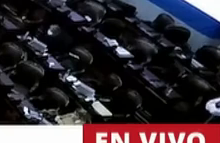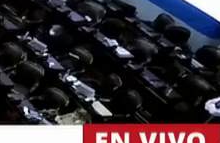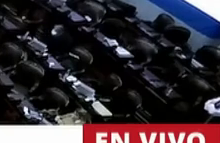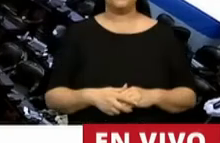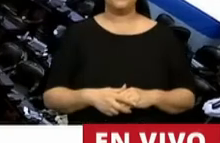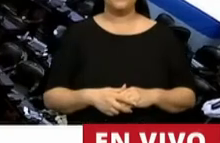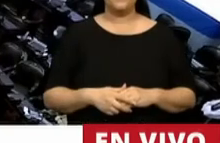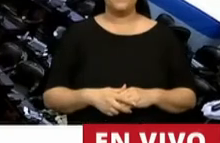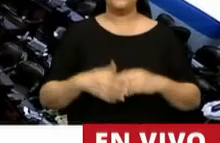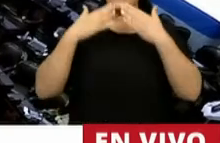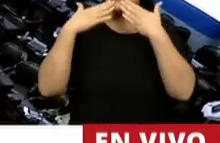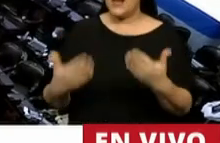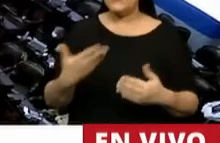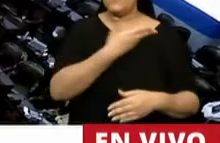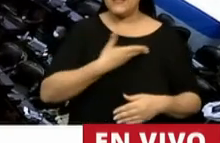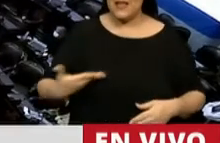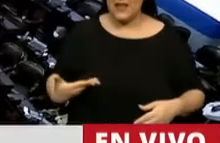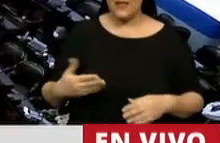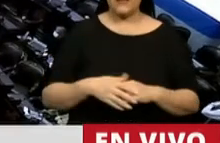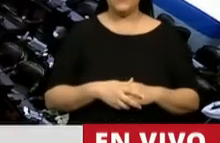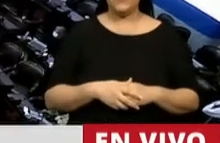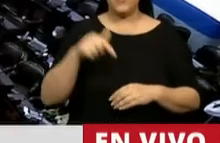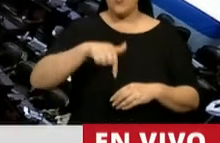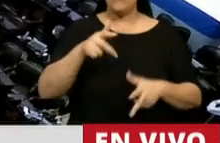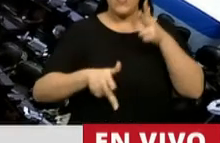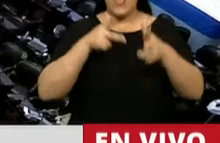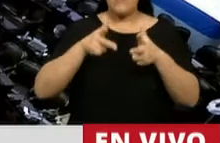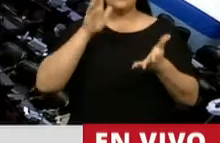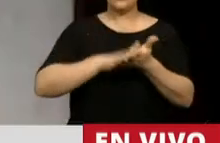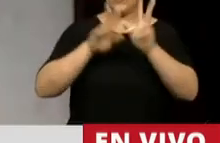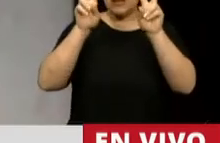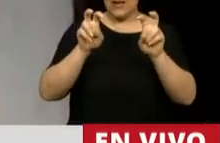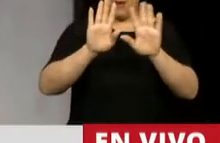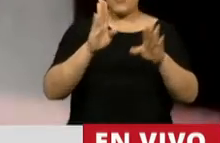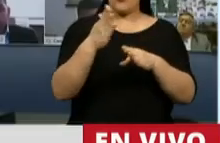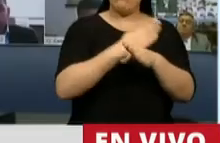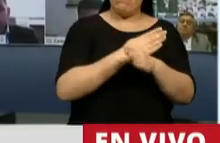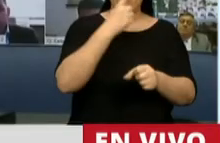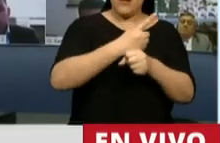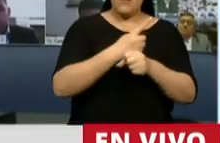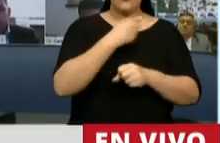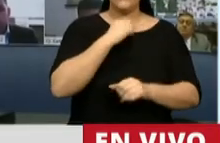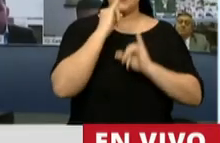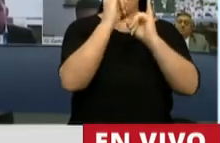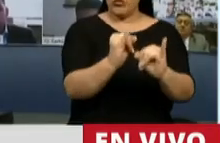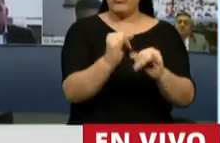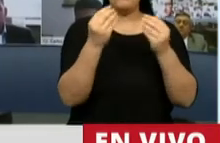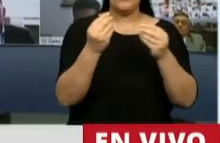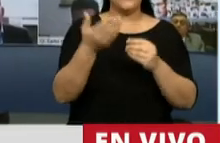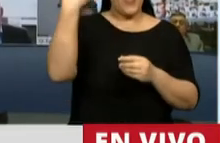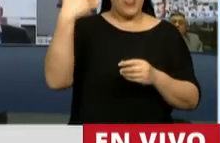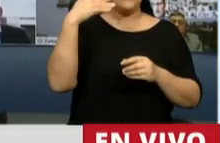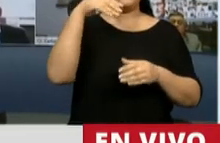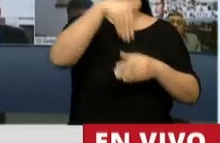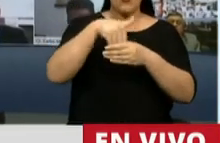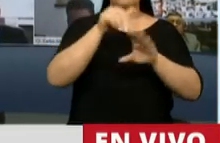Gracias, señor presidente. Antes de referirme al tema en cuestión, quiero dejar constancia muy rápidamente, porque como fue mano alzada